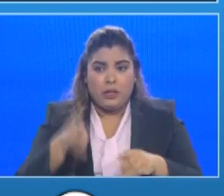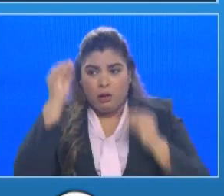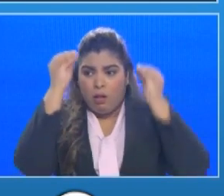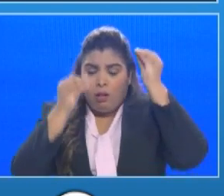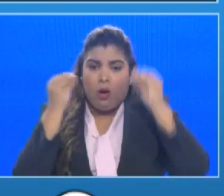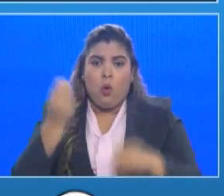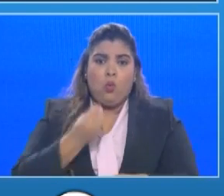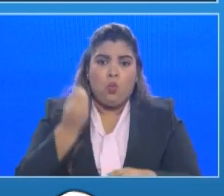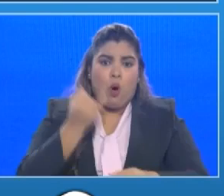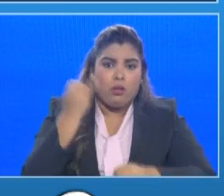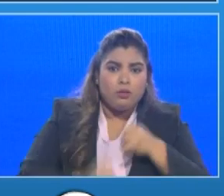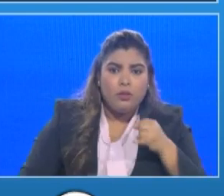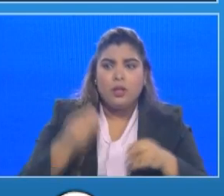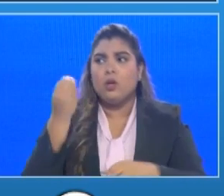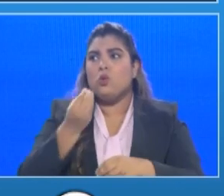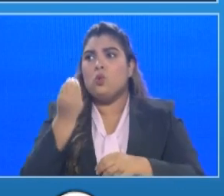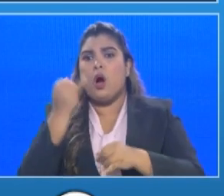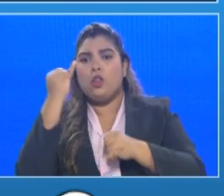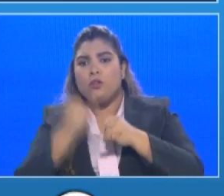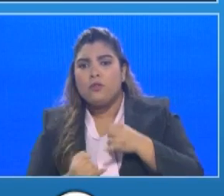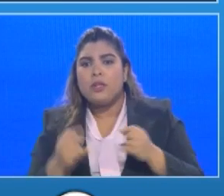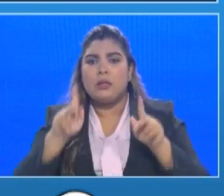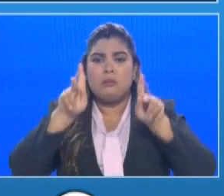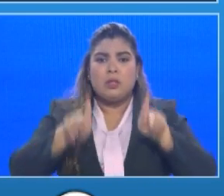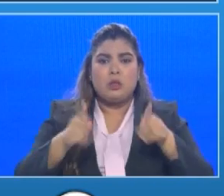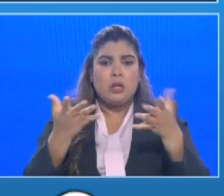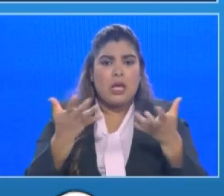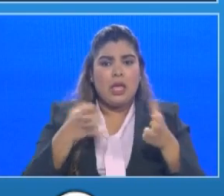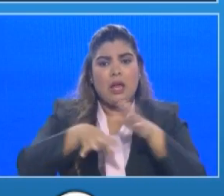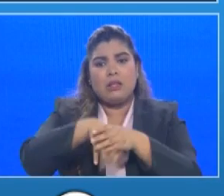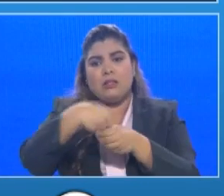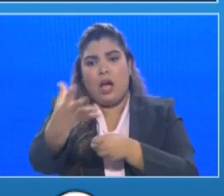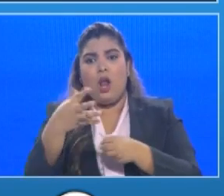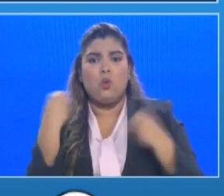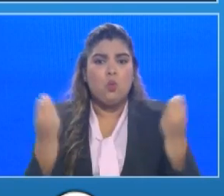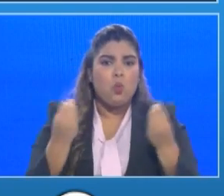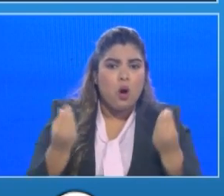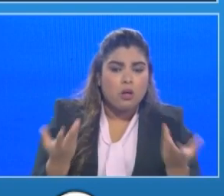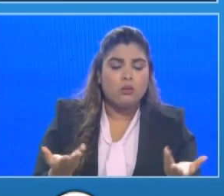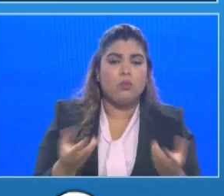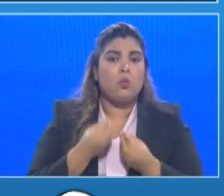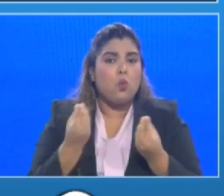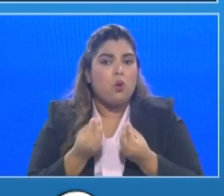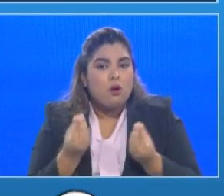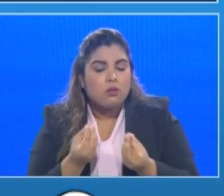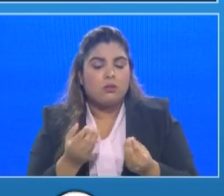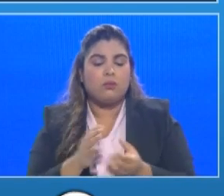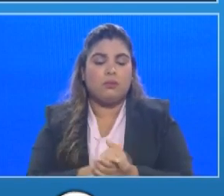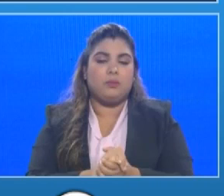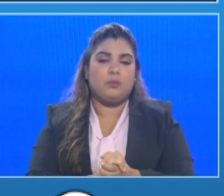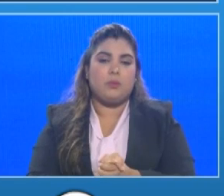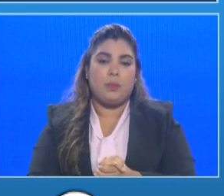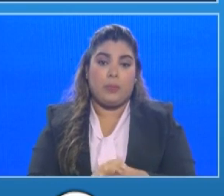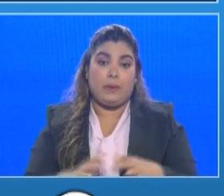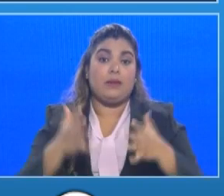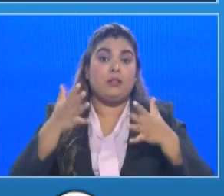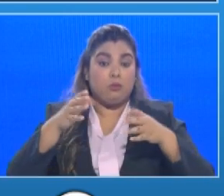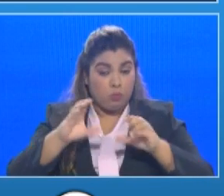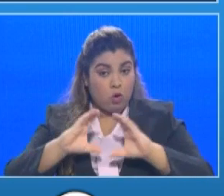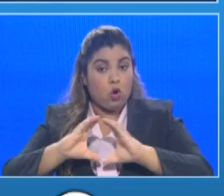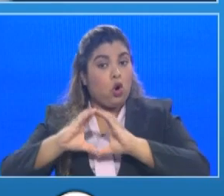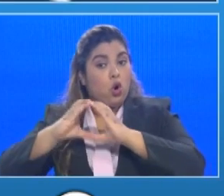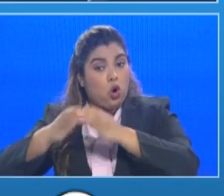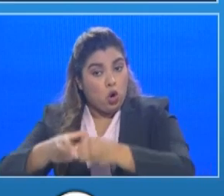levantar la cuarentena y qué criterios se van a utilizar para levantar la cuarentena? hay una subcomisión dentro del grupo